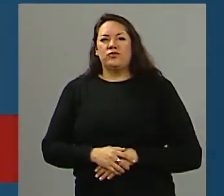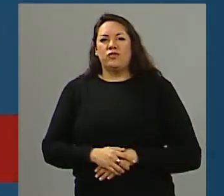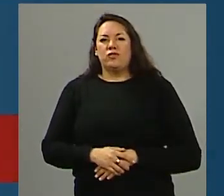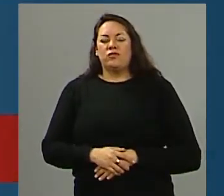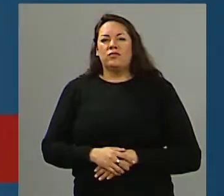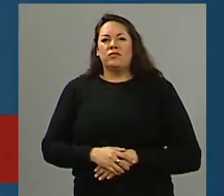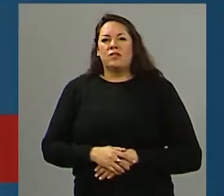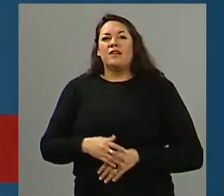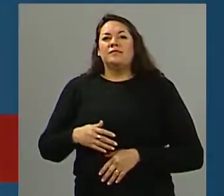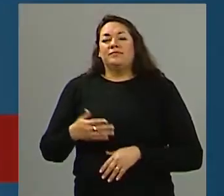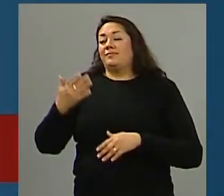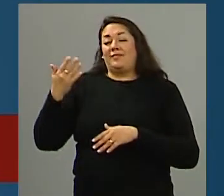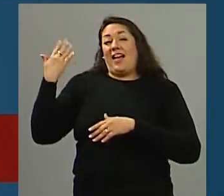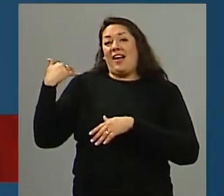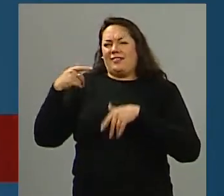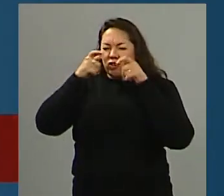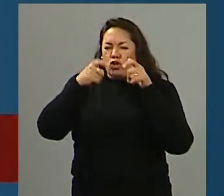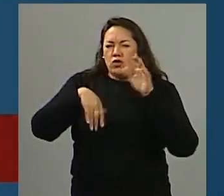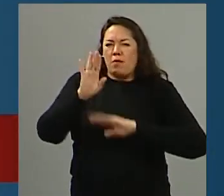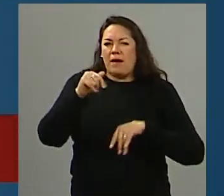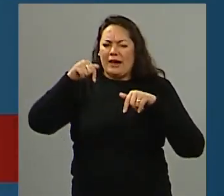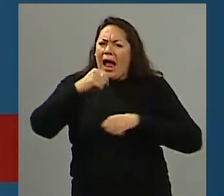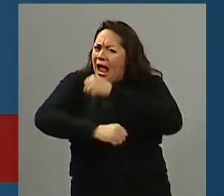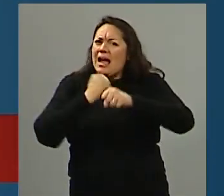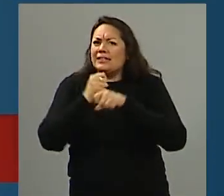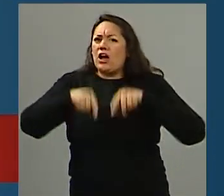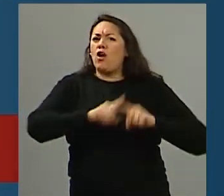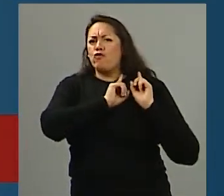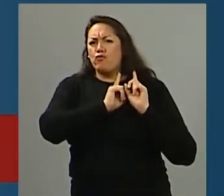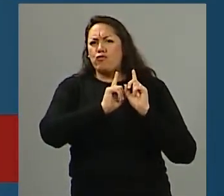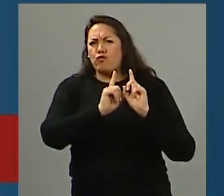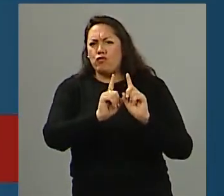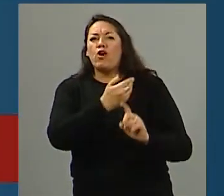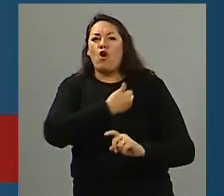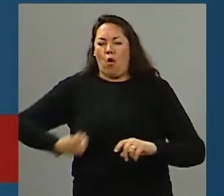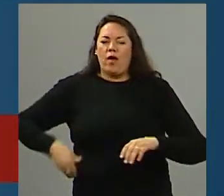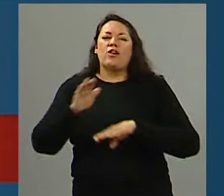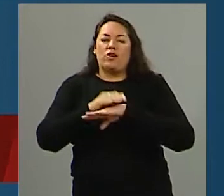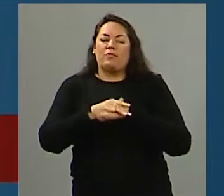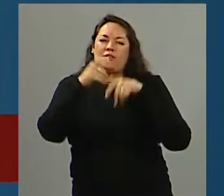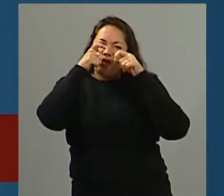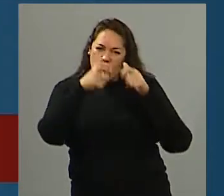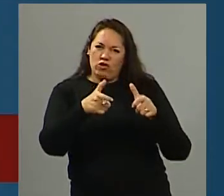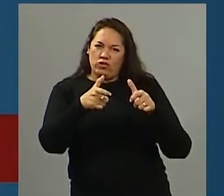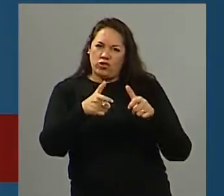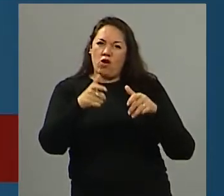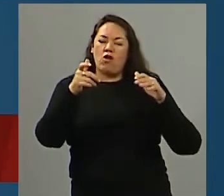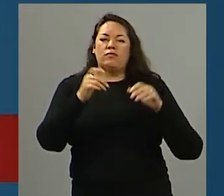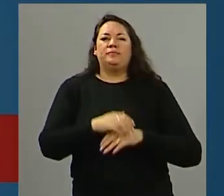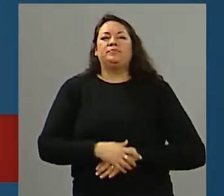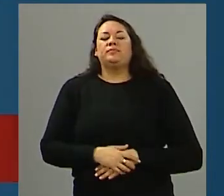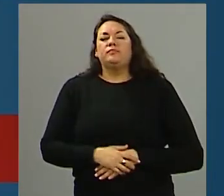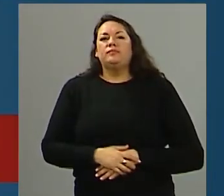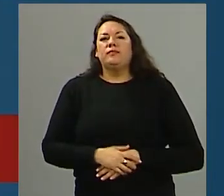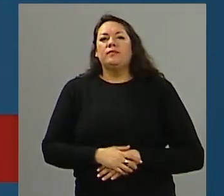momento se reforzaron los controles, hasta el día de hoy hay mucho control. Eso obviamente corre por parte del gobierno, son medidas del gobierno de Estados Unidos y